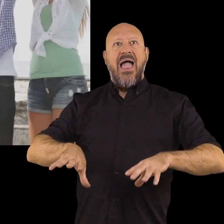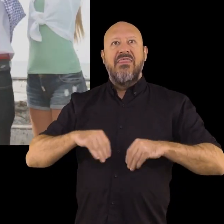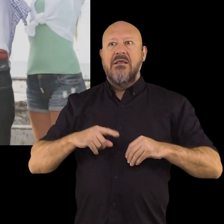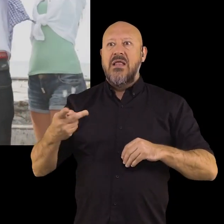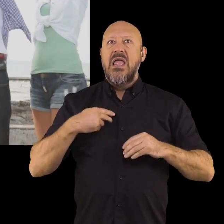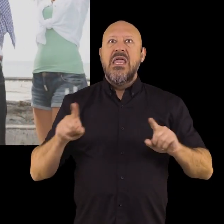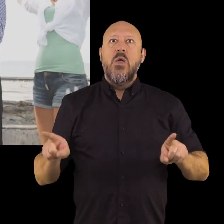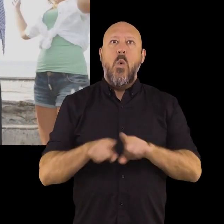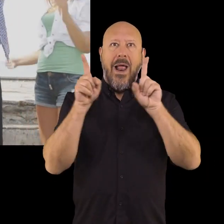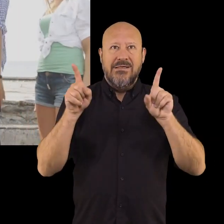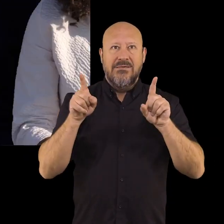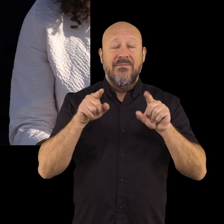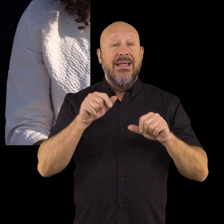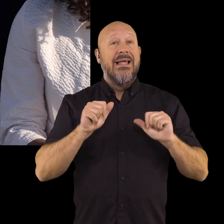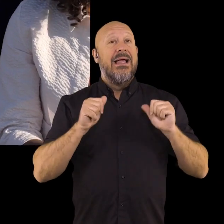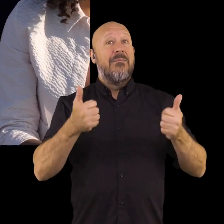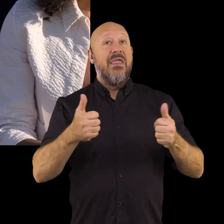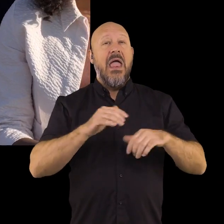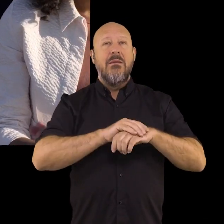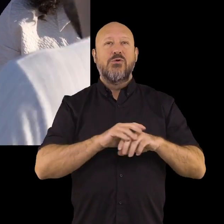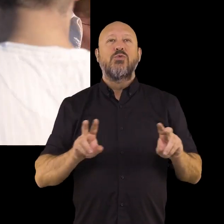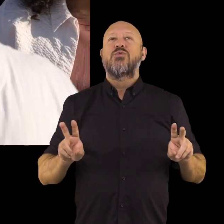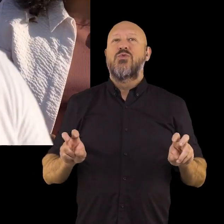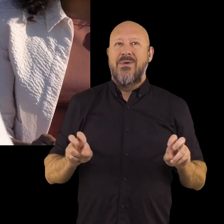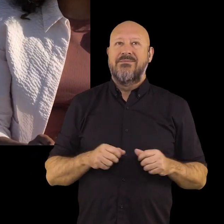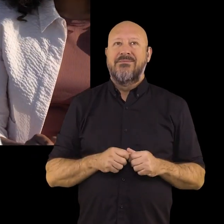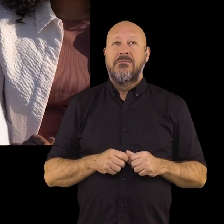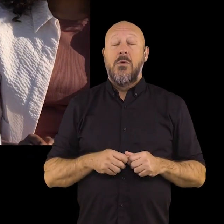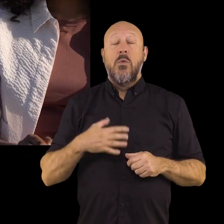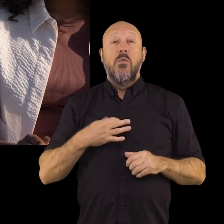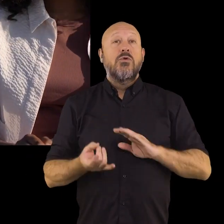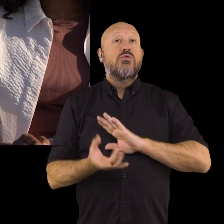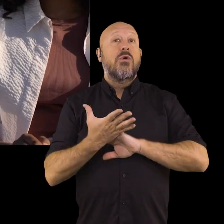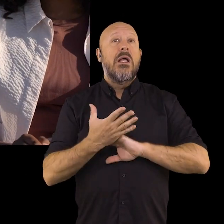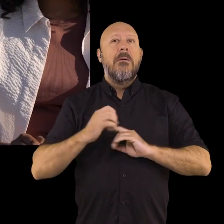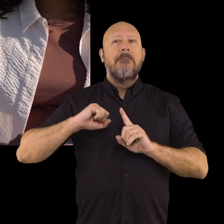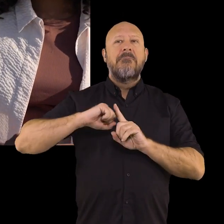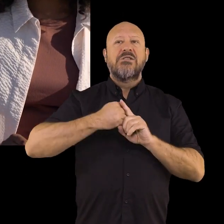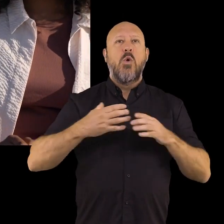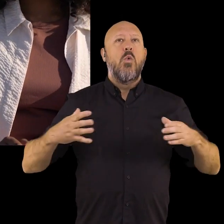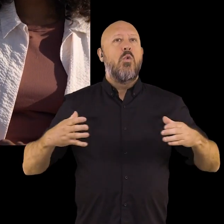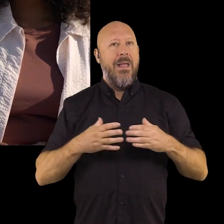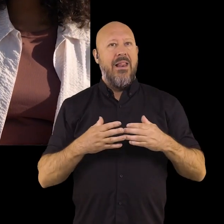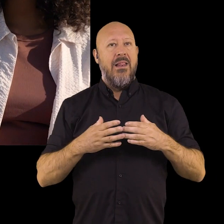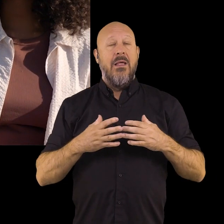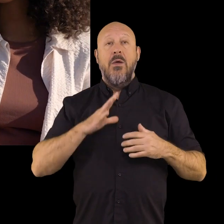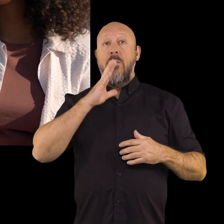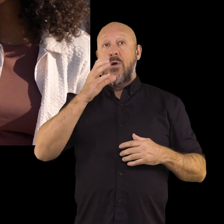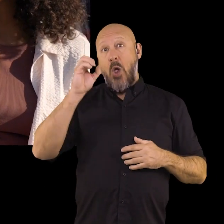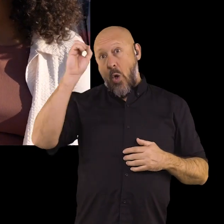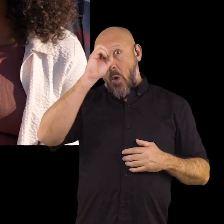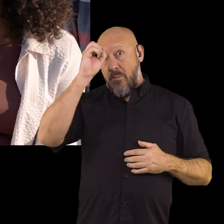aceptación al grupo de iguales. Aparecen las nuevas amistades. Y puede surgir la presión grupal,